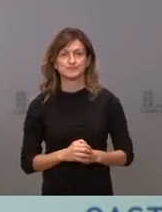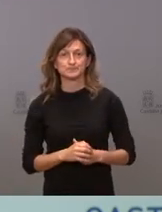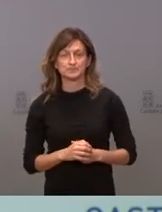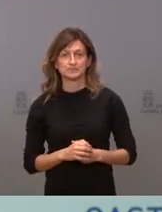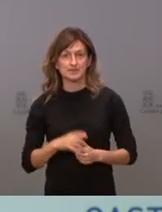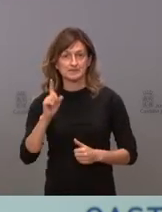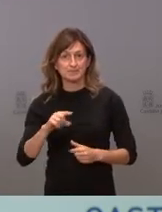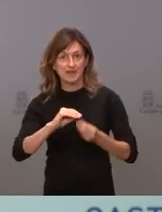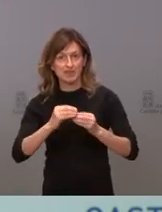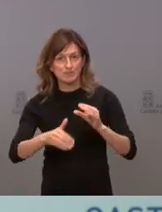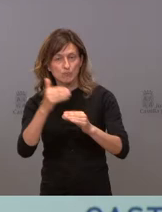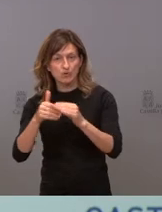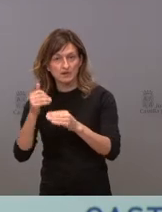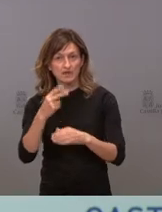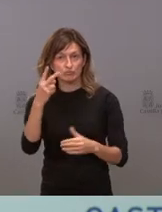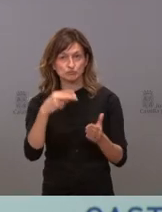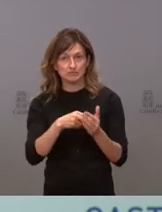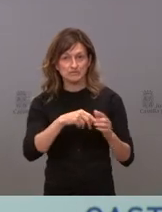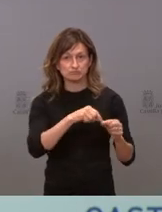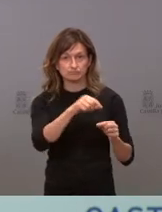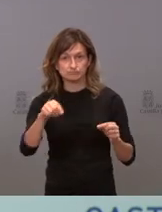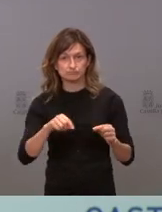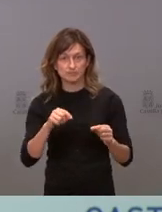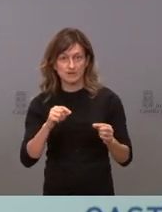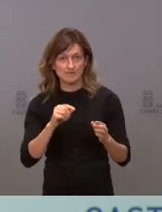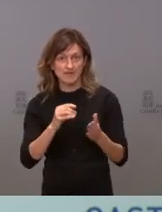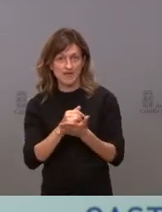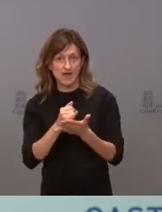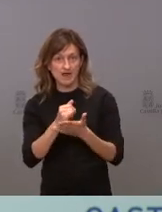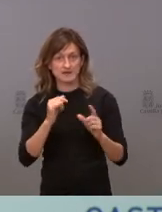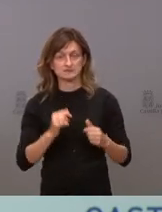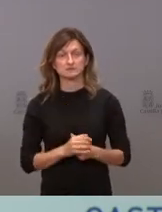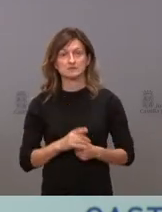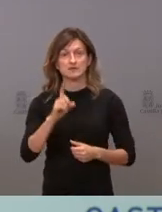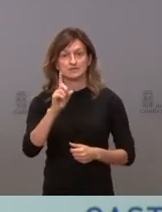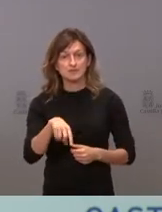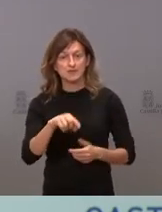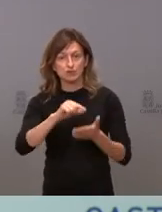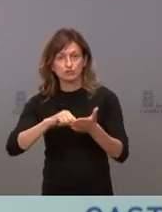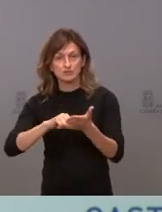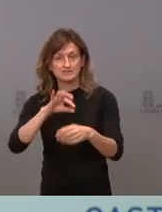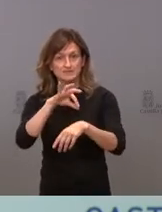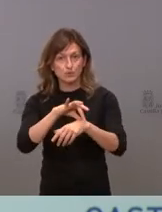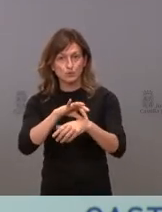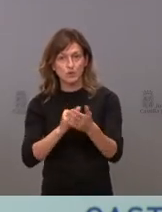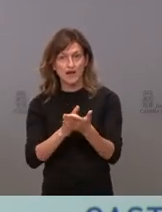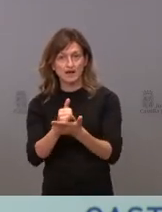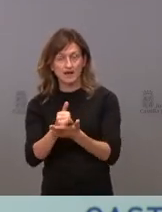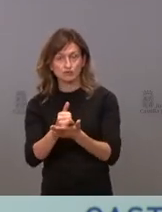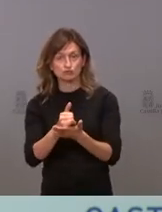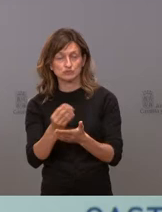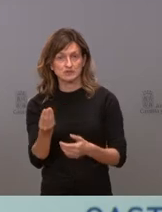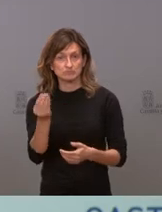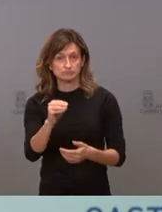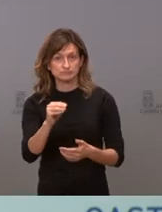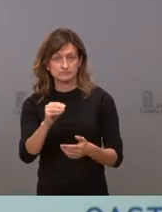Hemos modernizado más de 2.000 explotaciones agrarias. Hemos ayudado a la contratación de seguros agrarios. ha incrementado